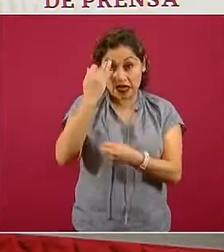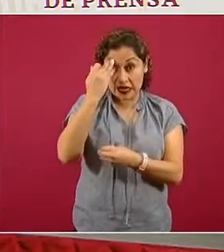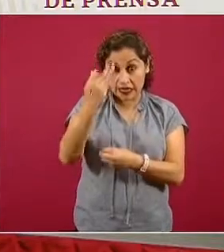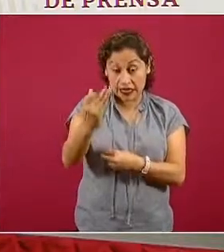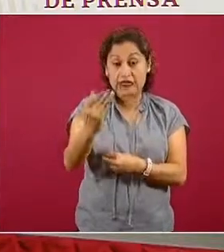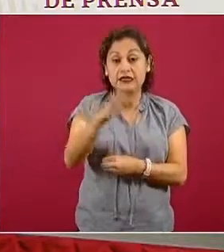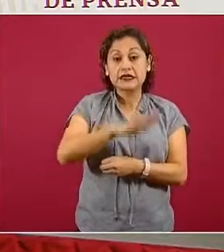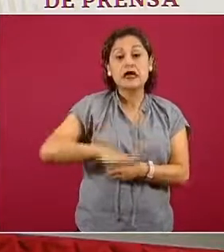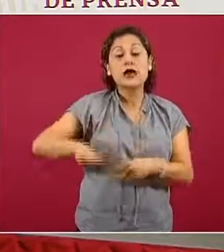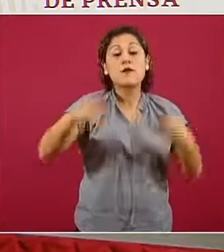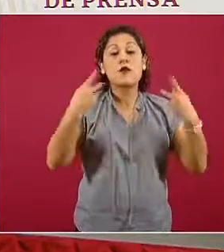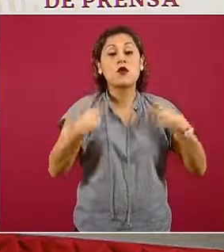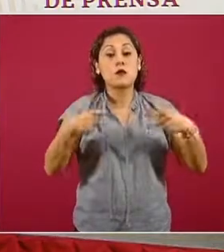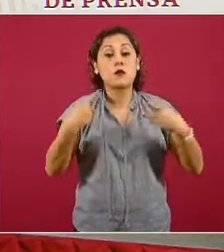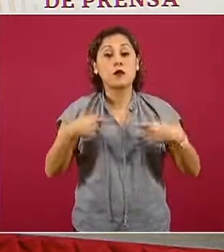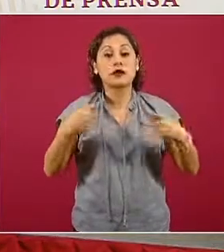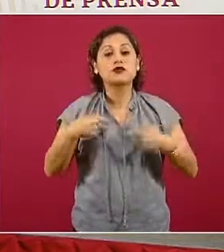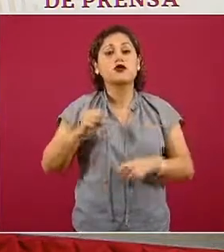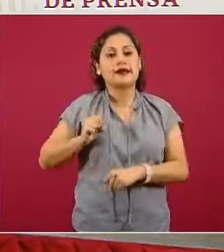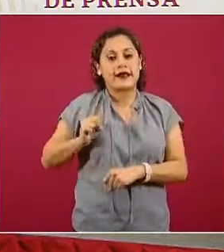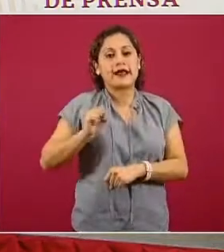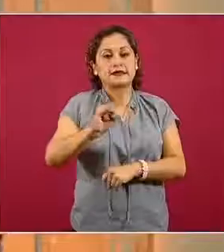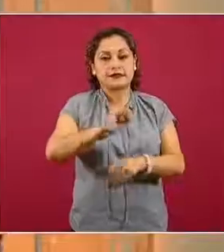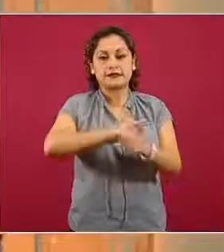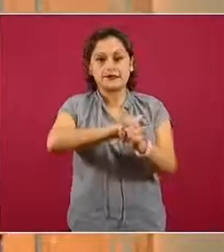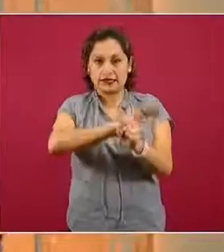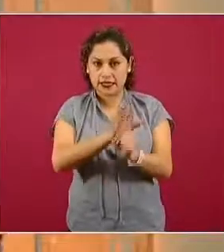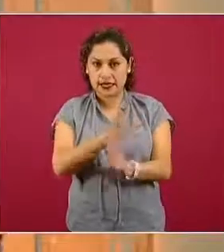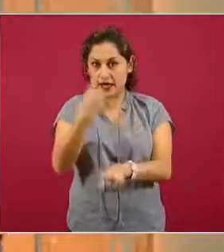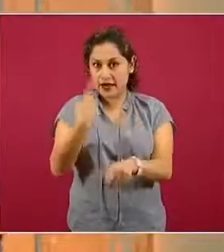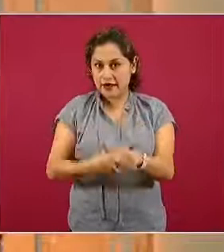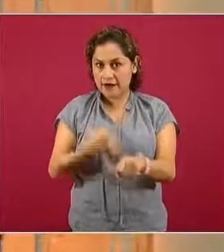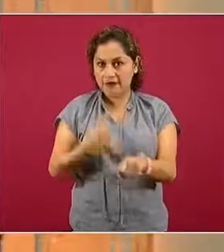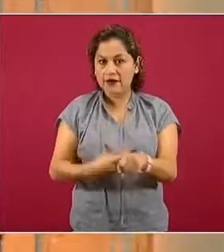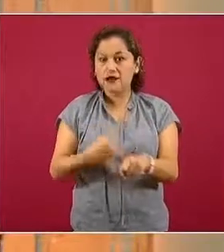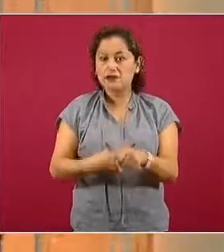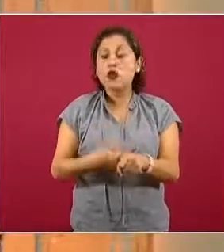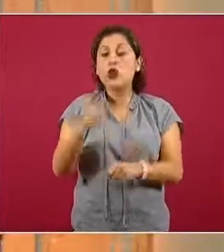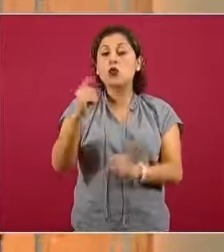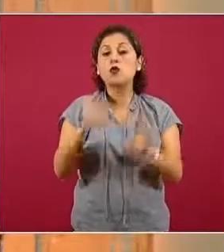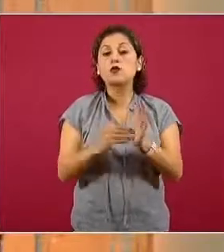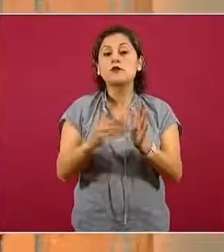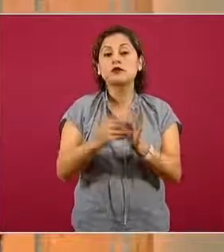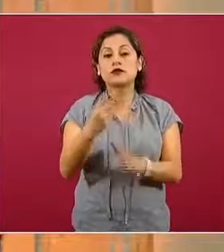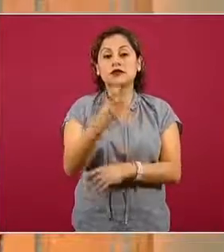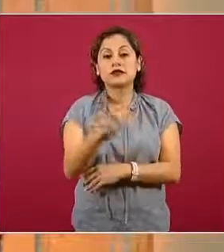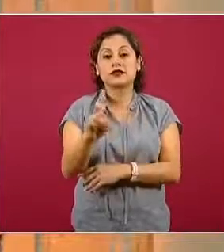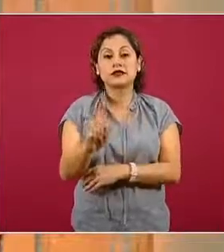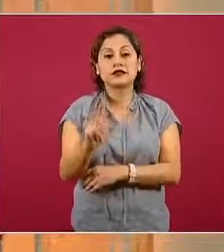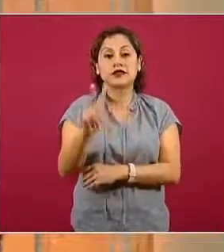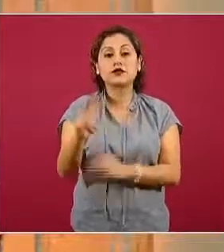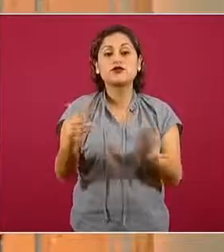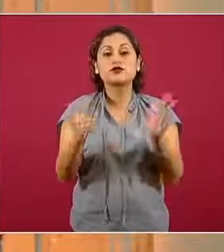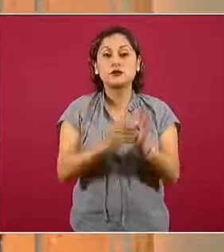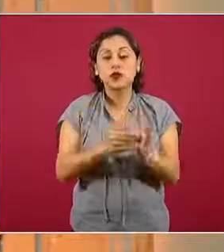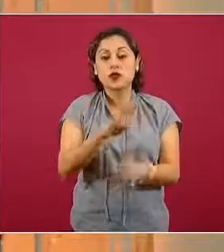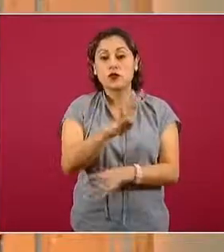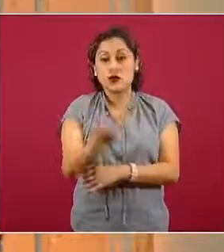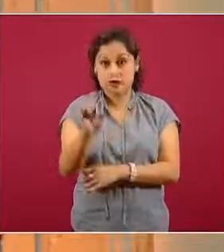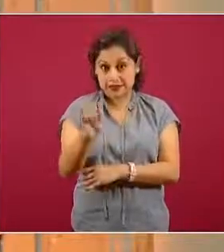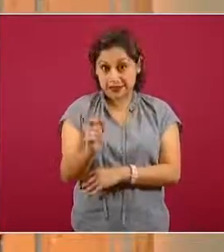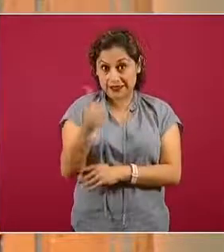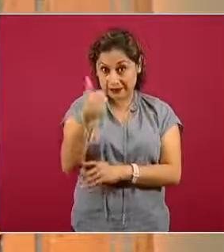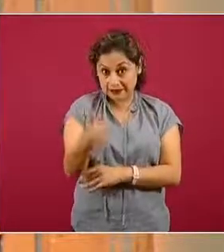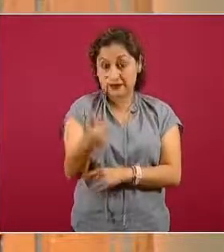de las personas que han sido ya confirmadas a COVID-19 es de un millón 338 mil 426,